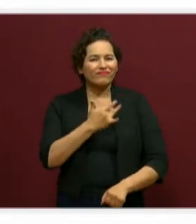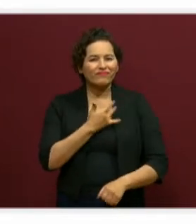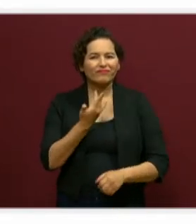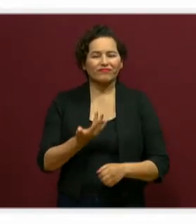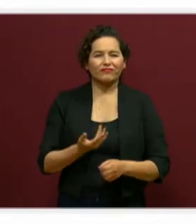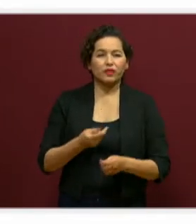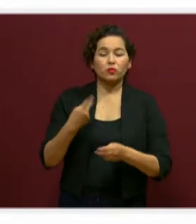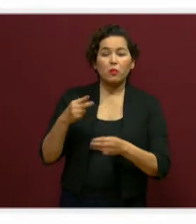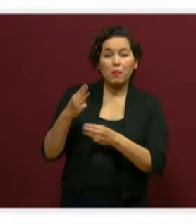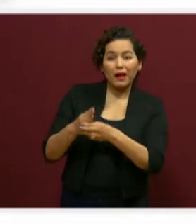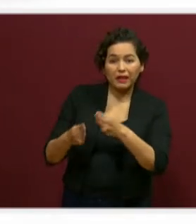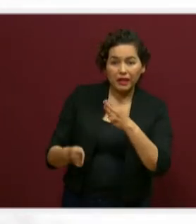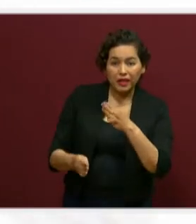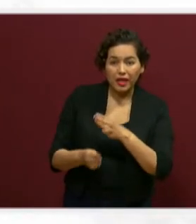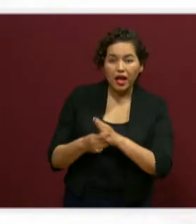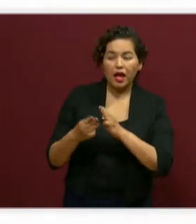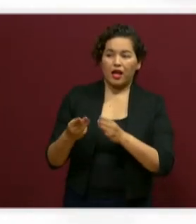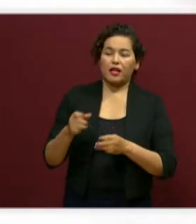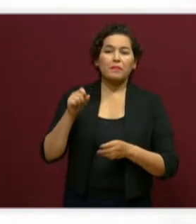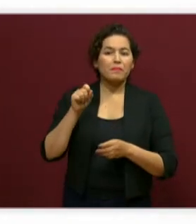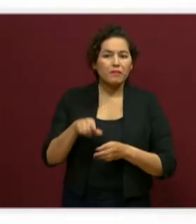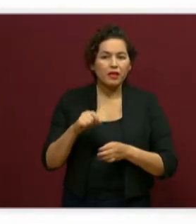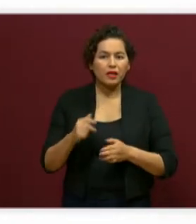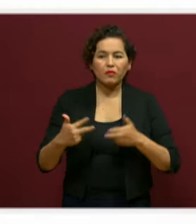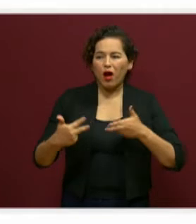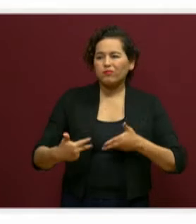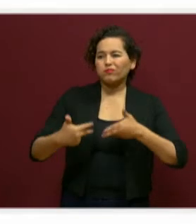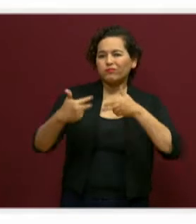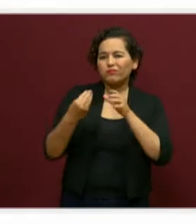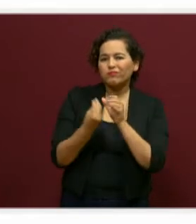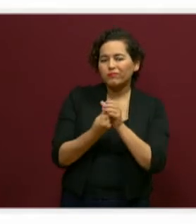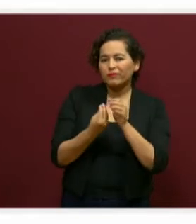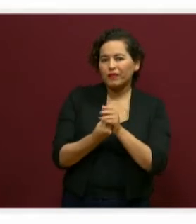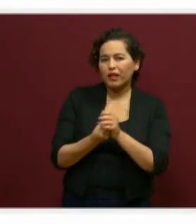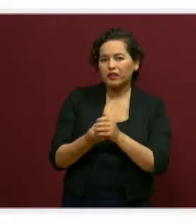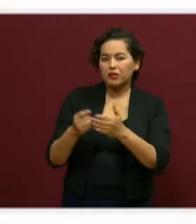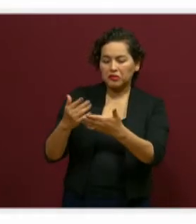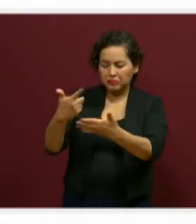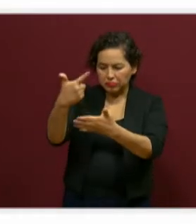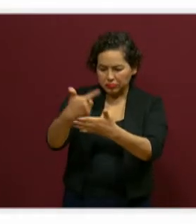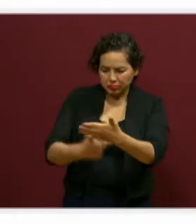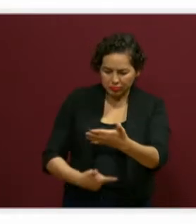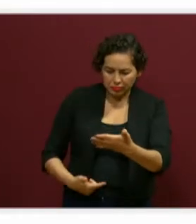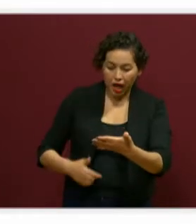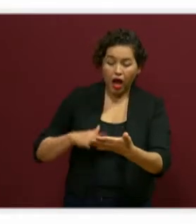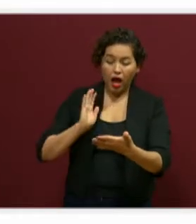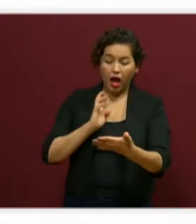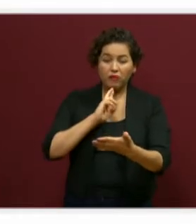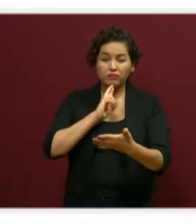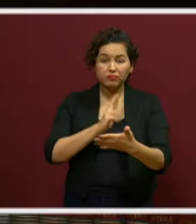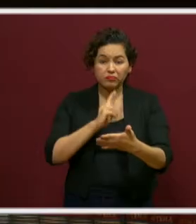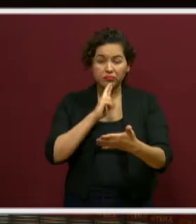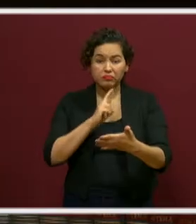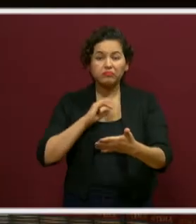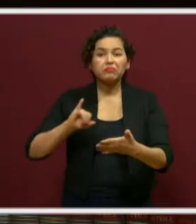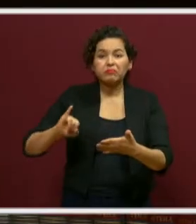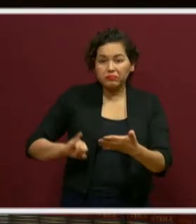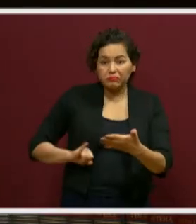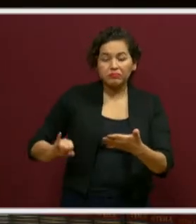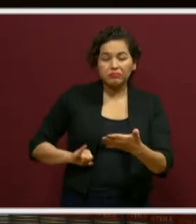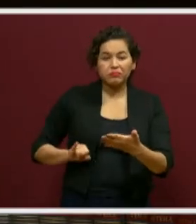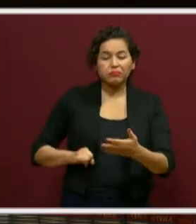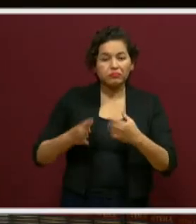y la modalidad de aprendizaje a distancia. Salieron respuestas muy interesantes, muy, muy valiosas que nos van a